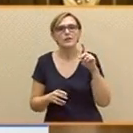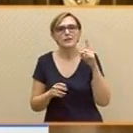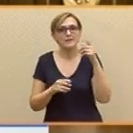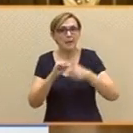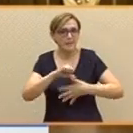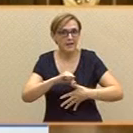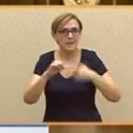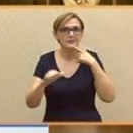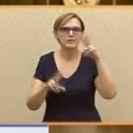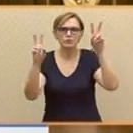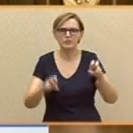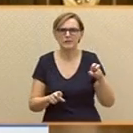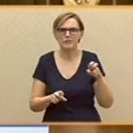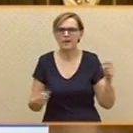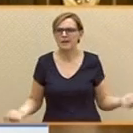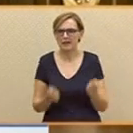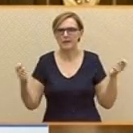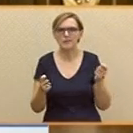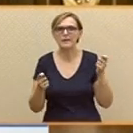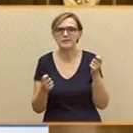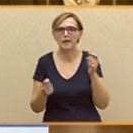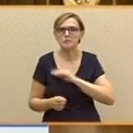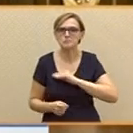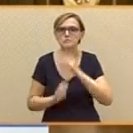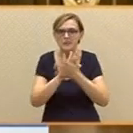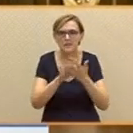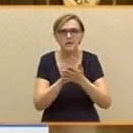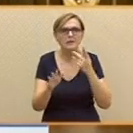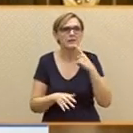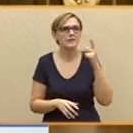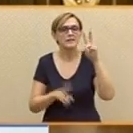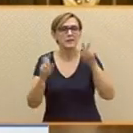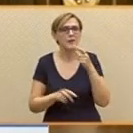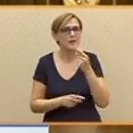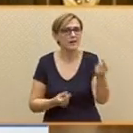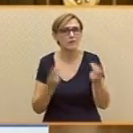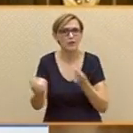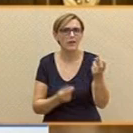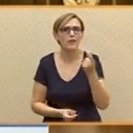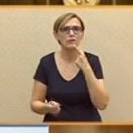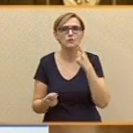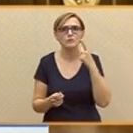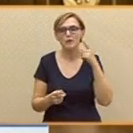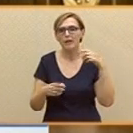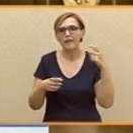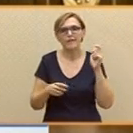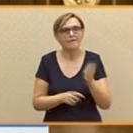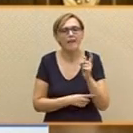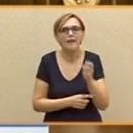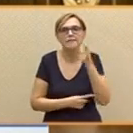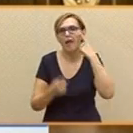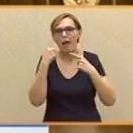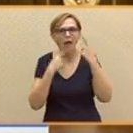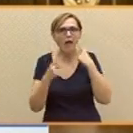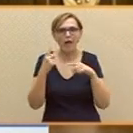tema tan recurrente en la campaña electoral. Tampoco hablan ustedes de los refugiados por los que habitualmente lloran lágrimas de cocodrilo sin cumplir